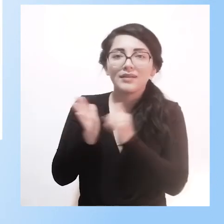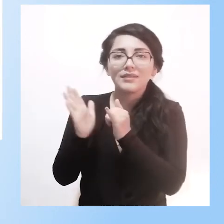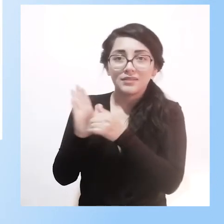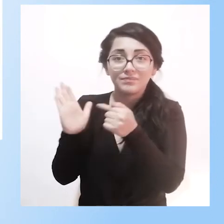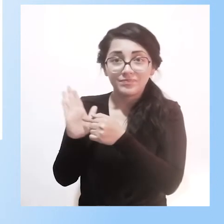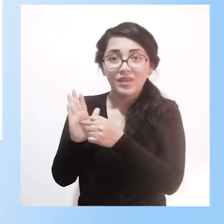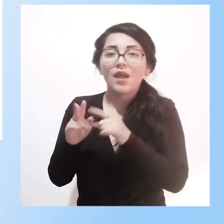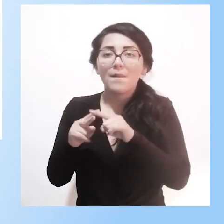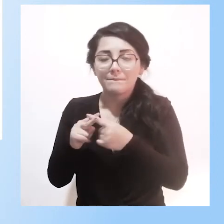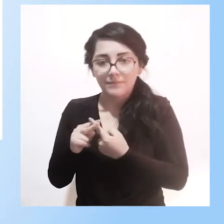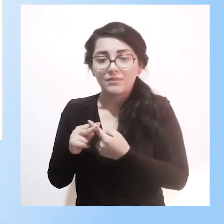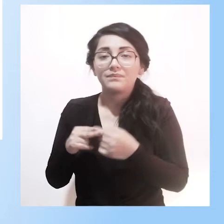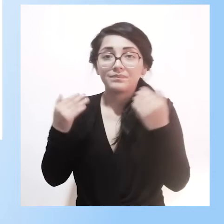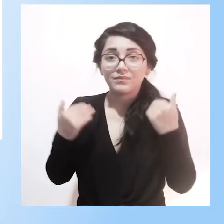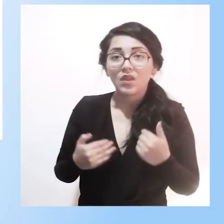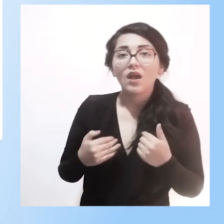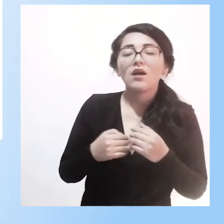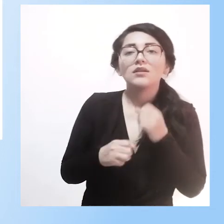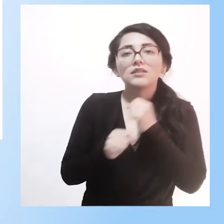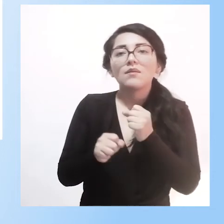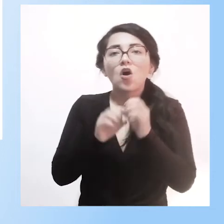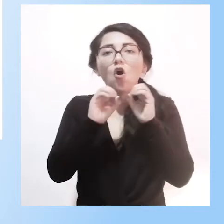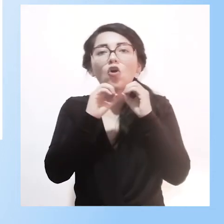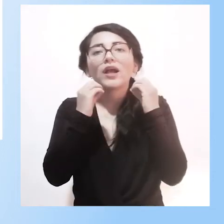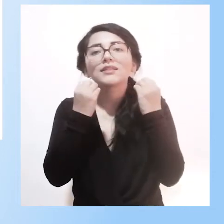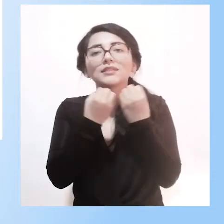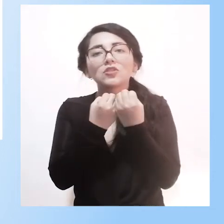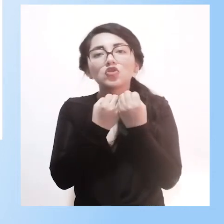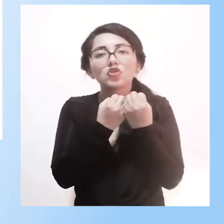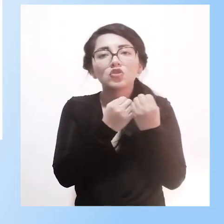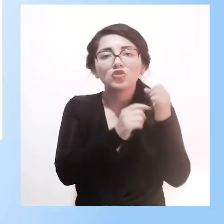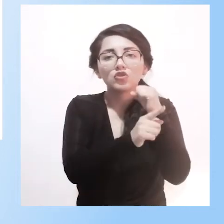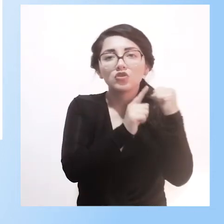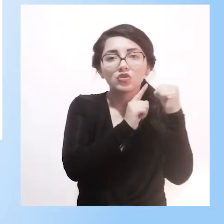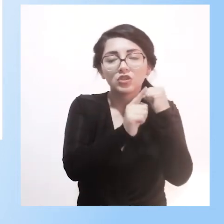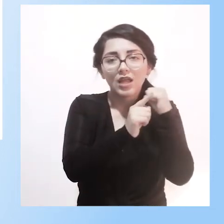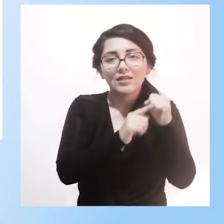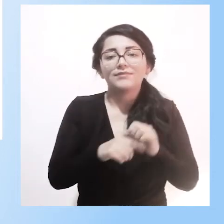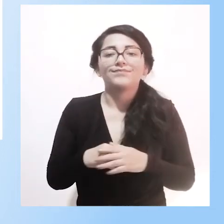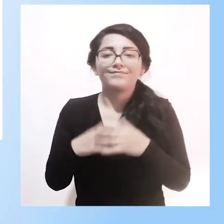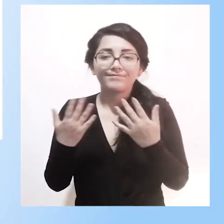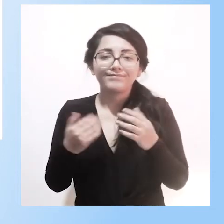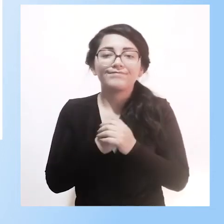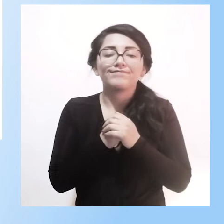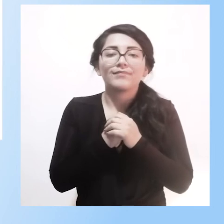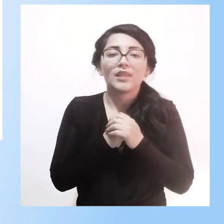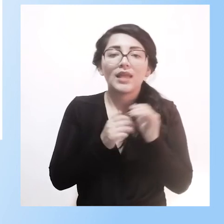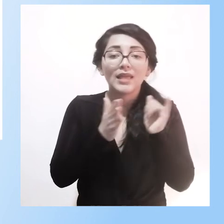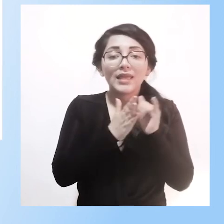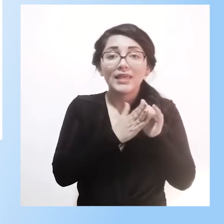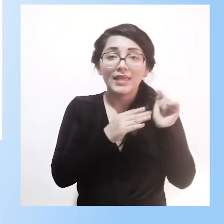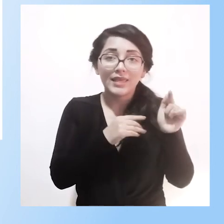trabajo para una organización social, que es la SPDM, que hace la